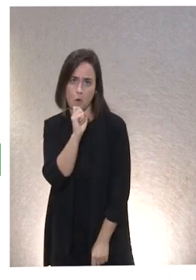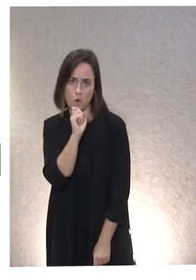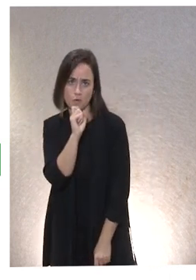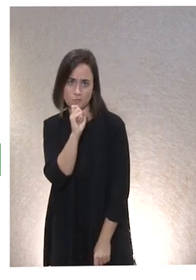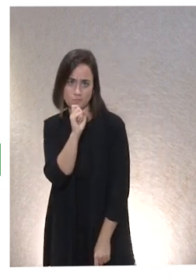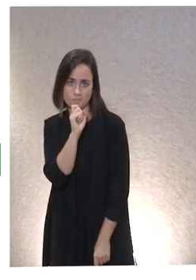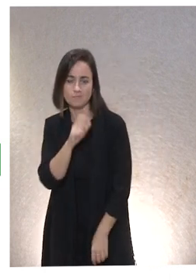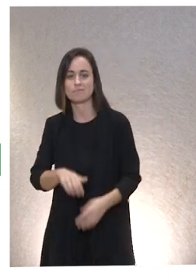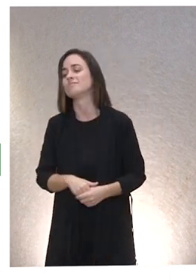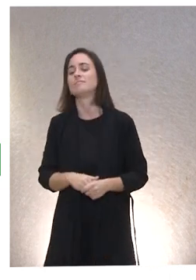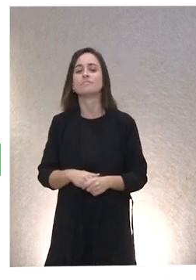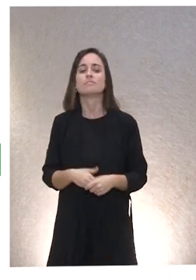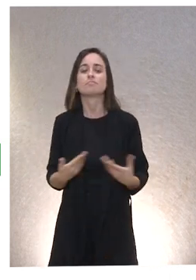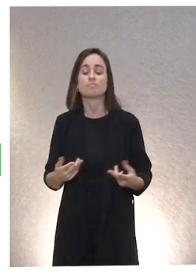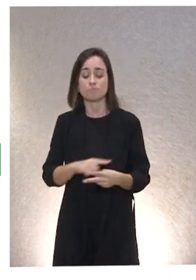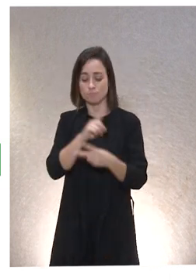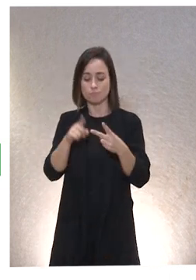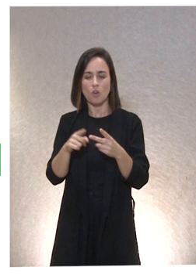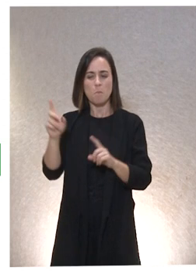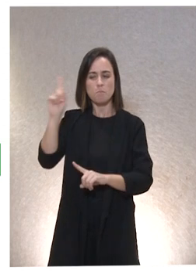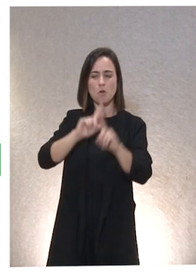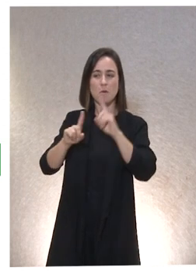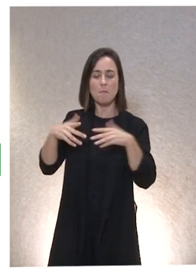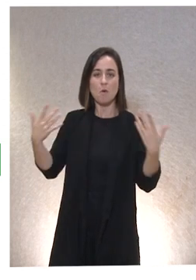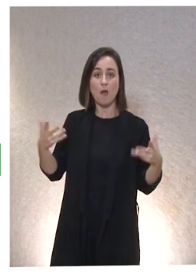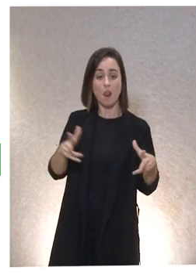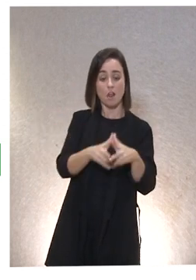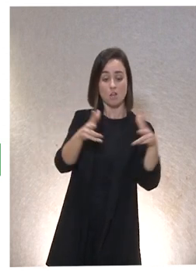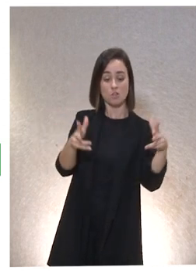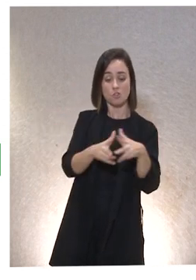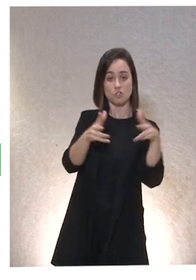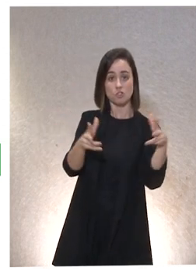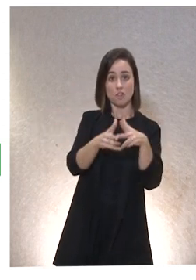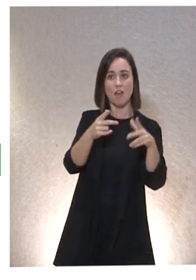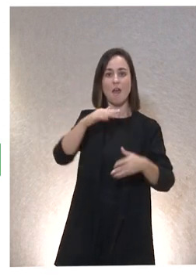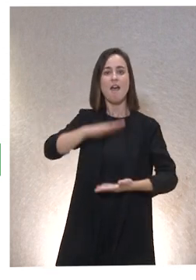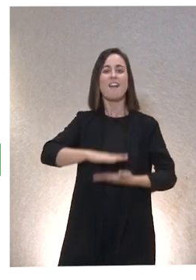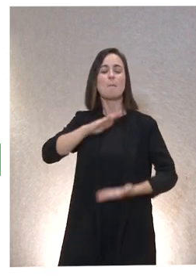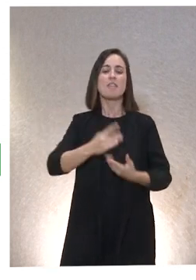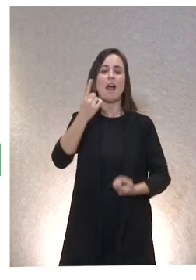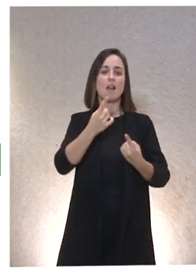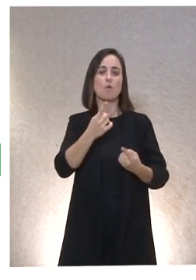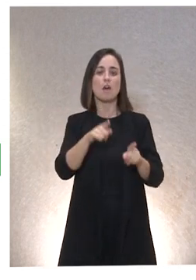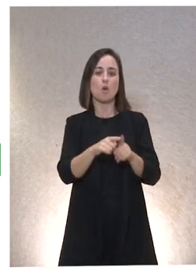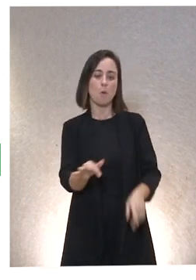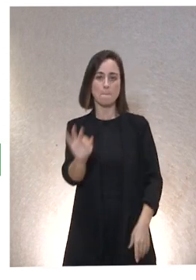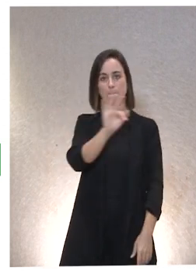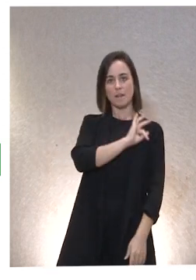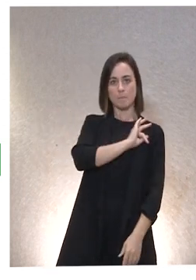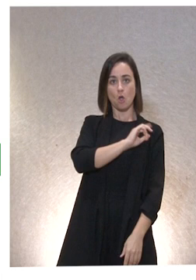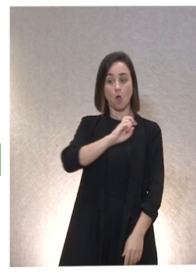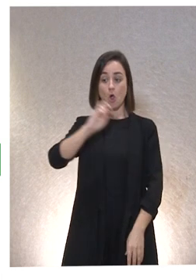El segundo problema que puede estar es que la sociedad privilegia ciertas capacidades y arrincona a otras.